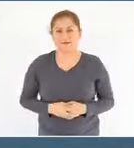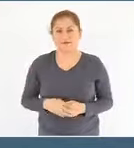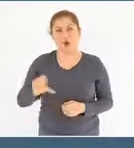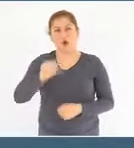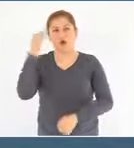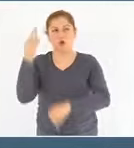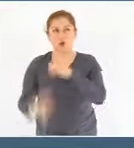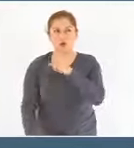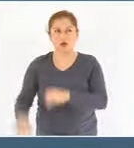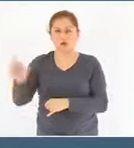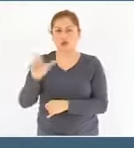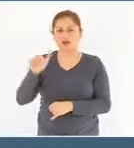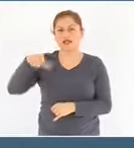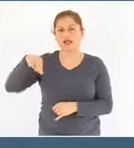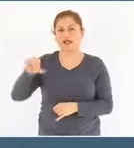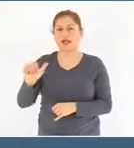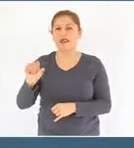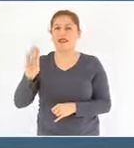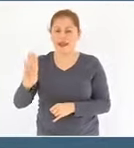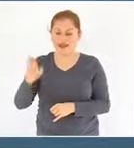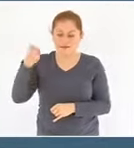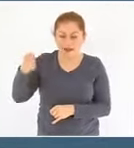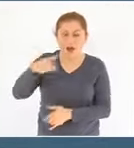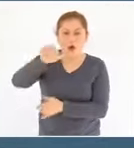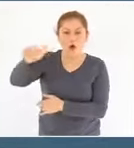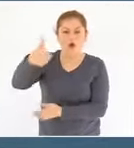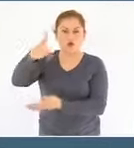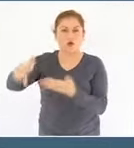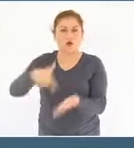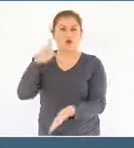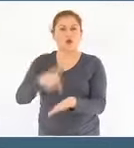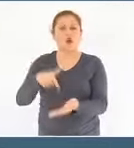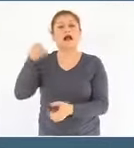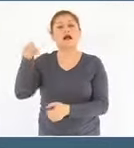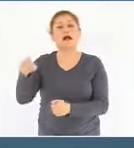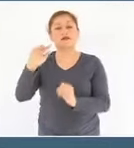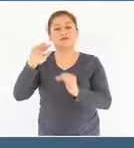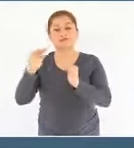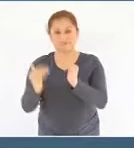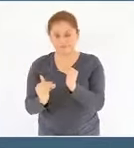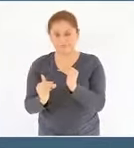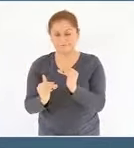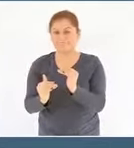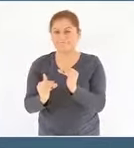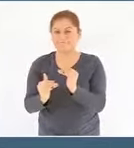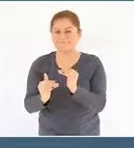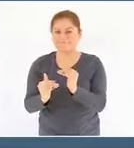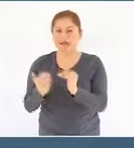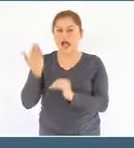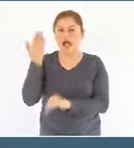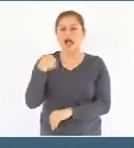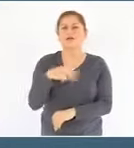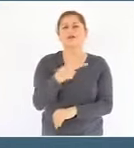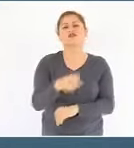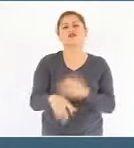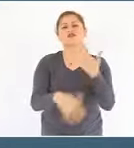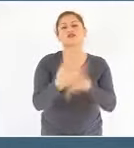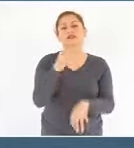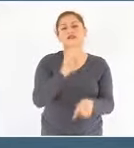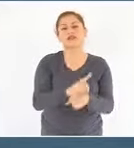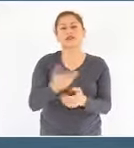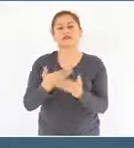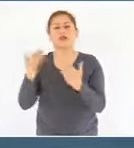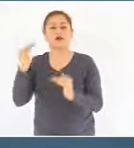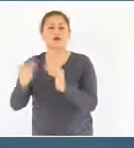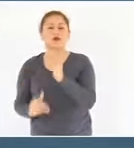otro campo ahí la reducción pasó de 215 a 109 días